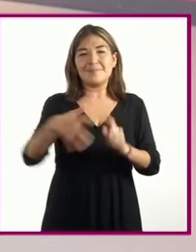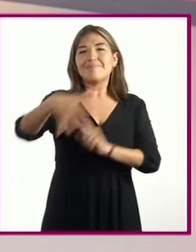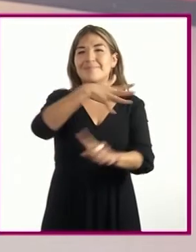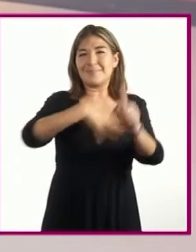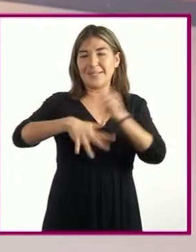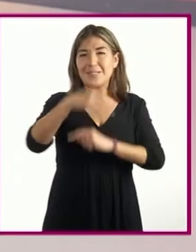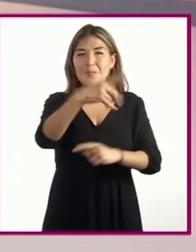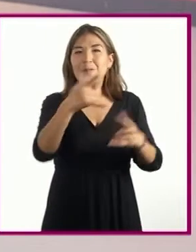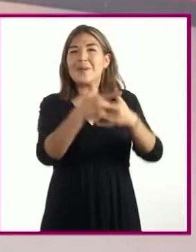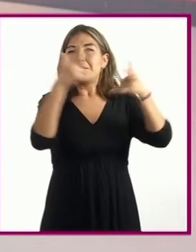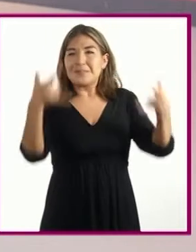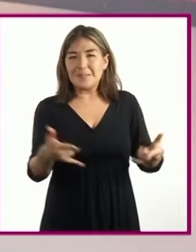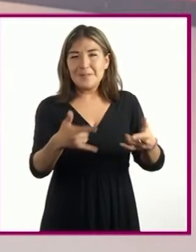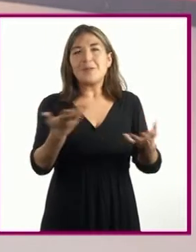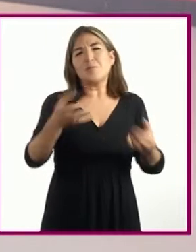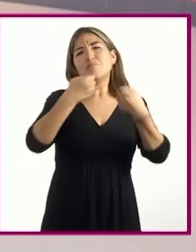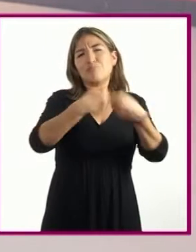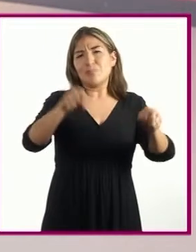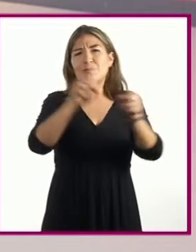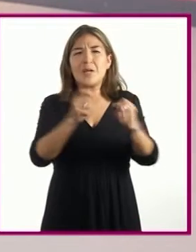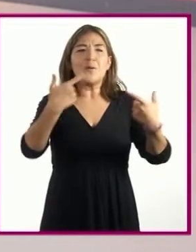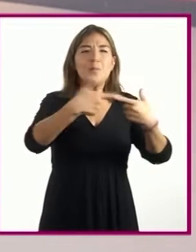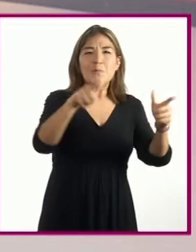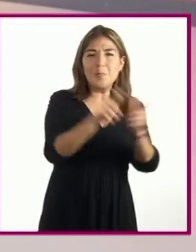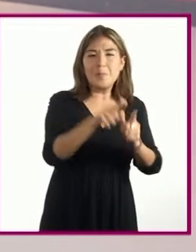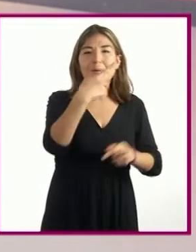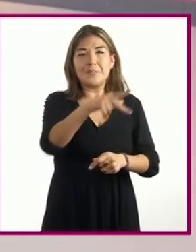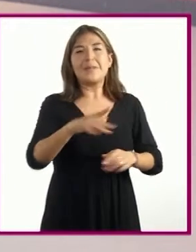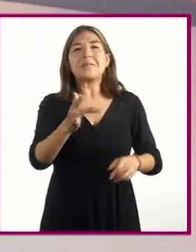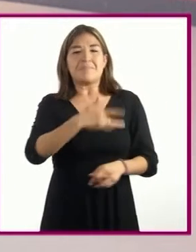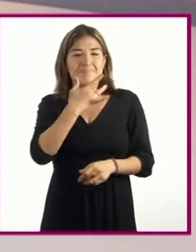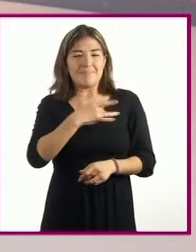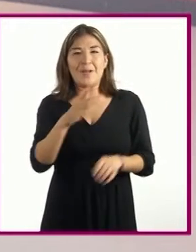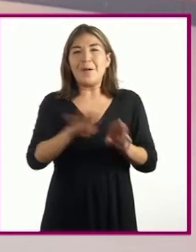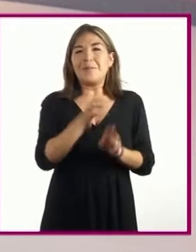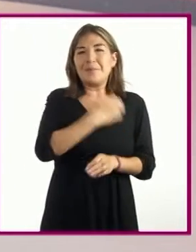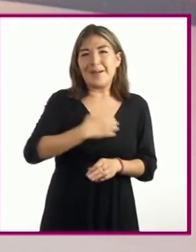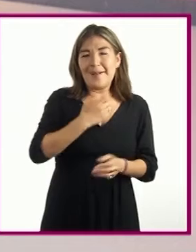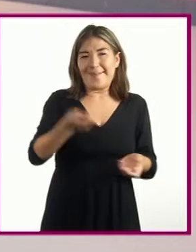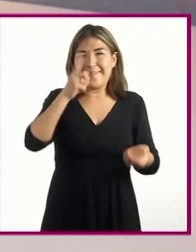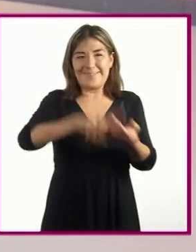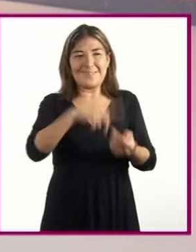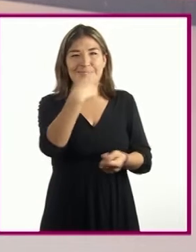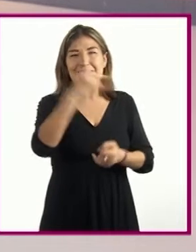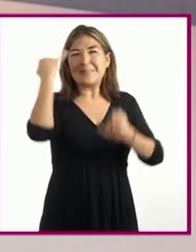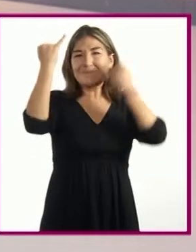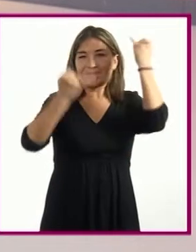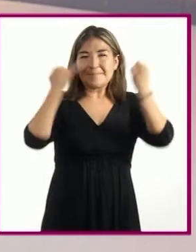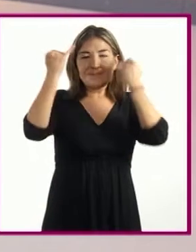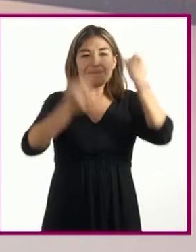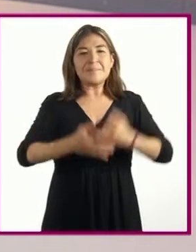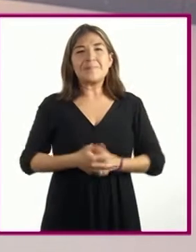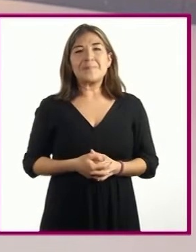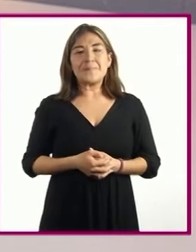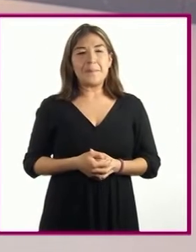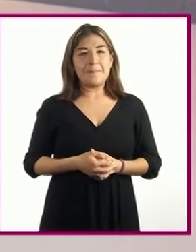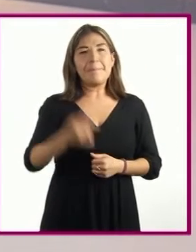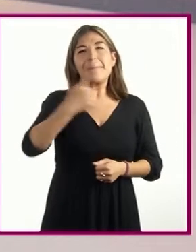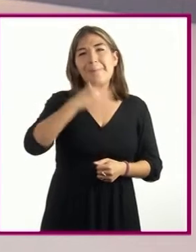histórico o un grupo social, pero también con el estado de ánimo que se busca crear. Profesora, recuerdo